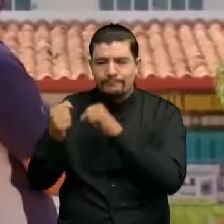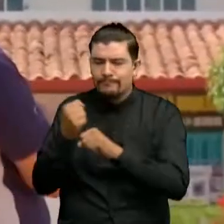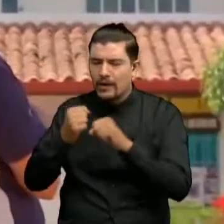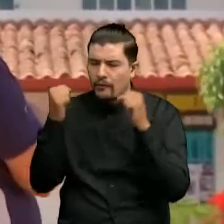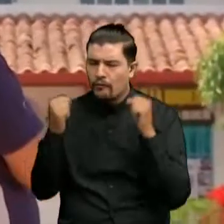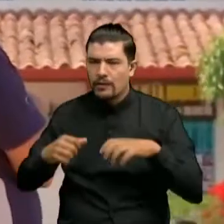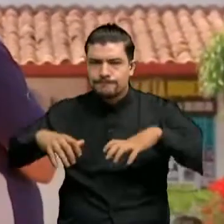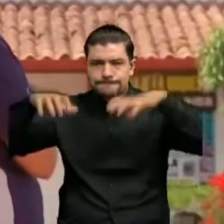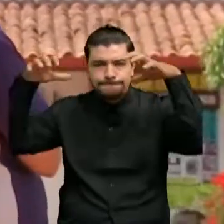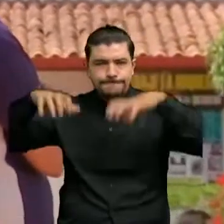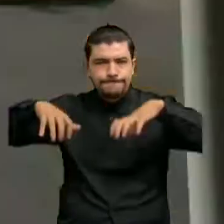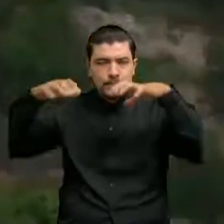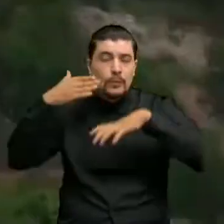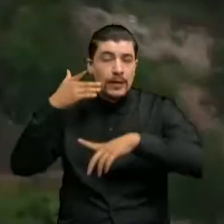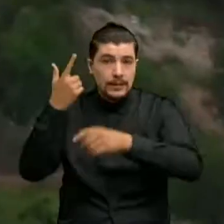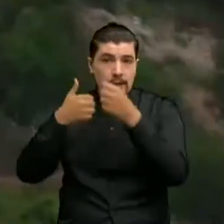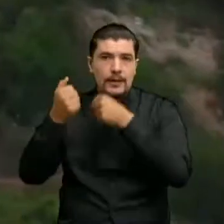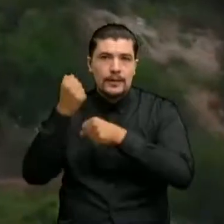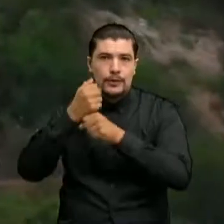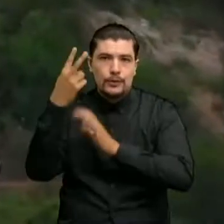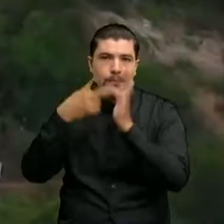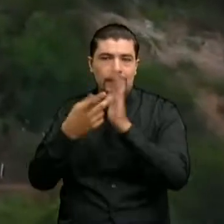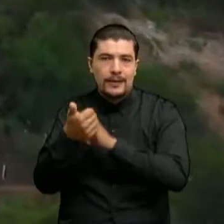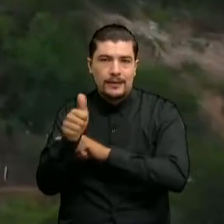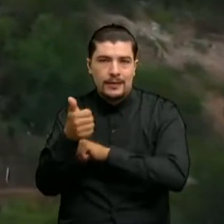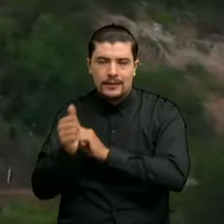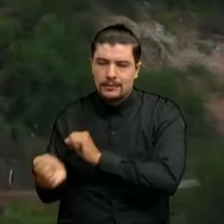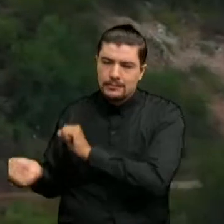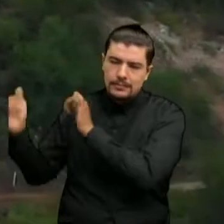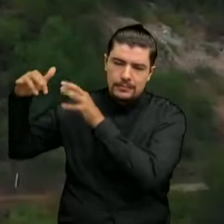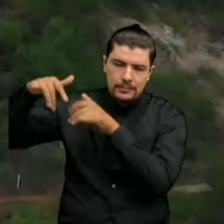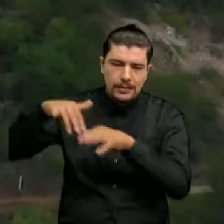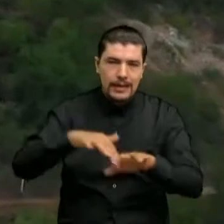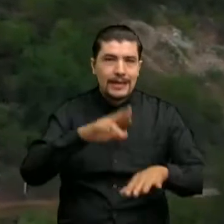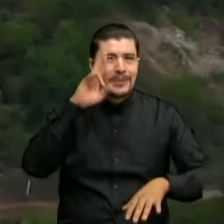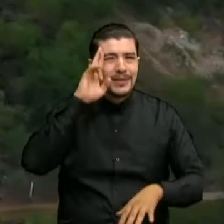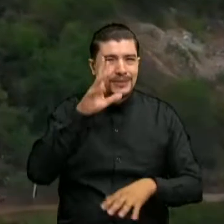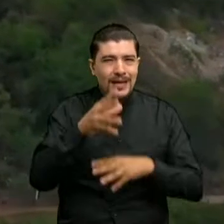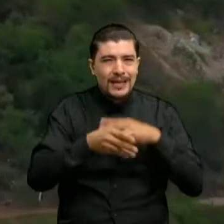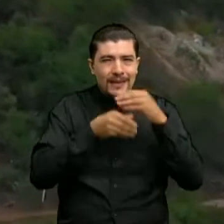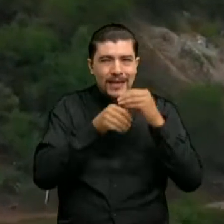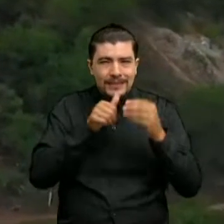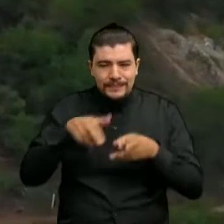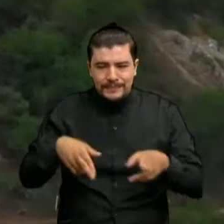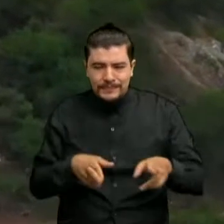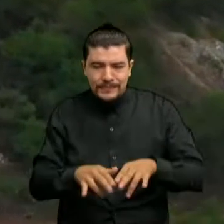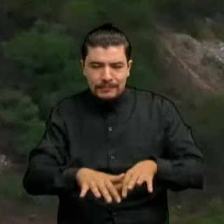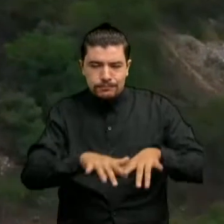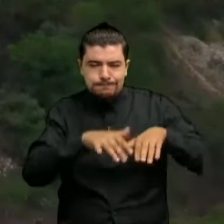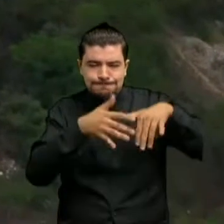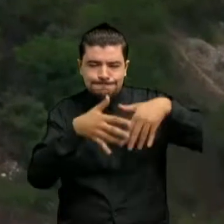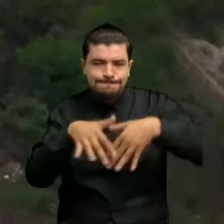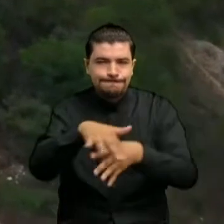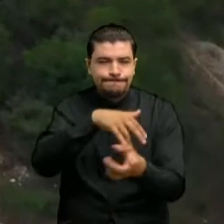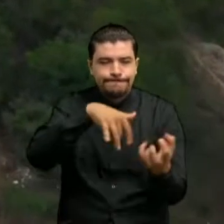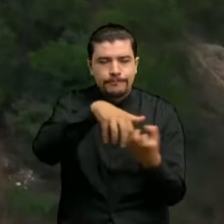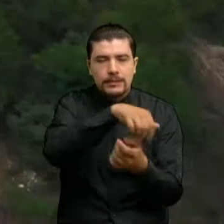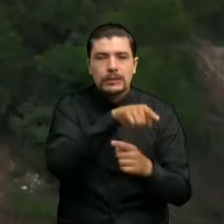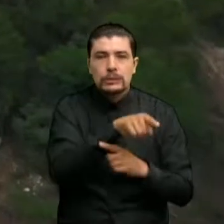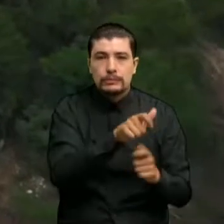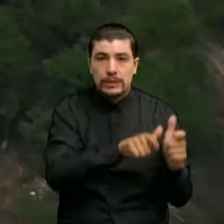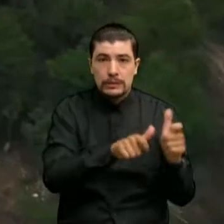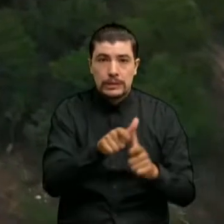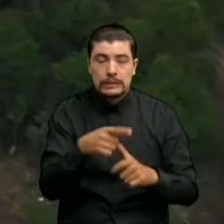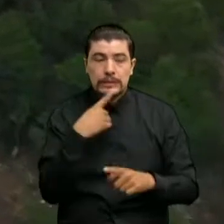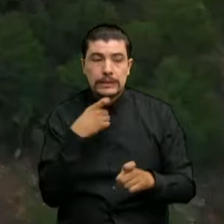registró en el 2010 y que por supuesto a raíz también de una falla geológica, esto obligó a que cientos de